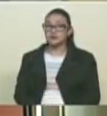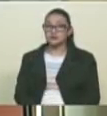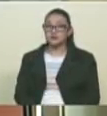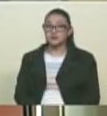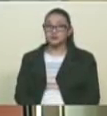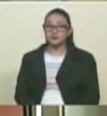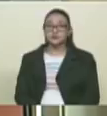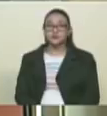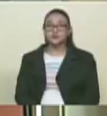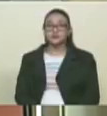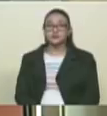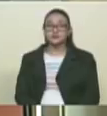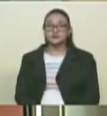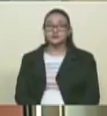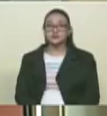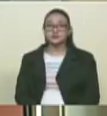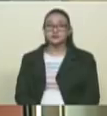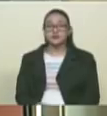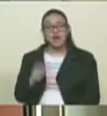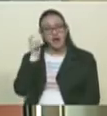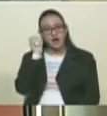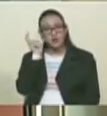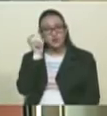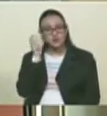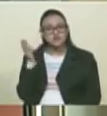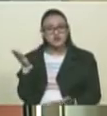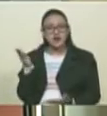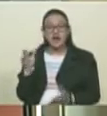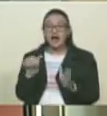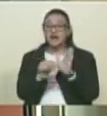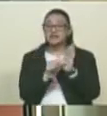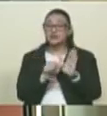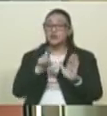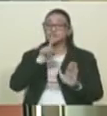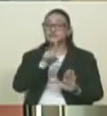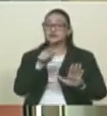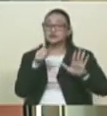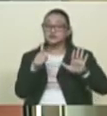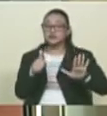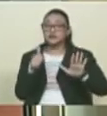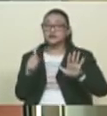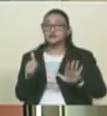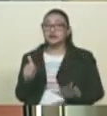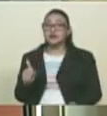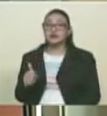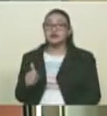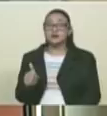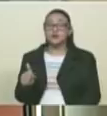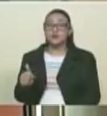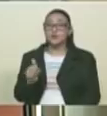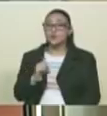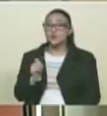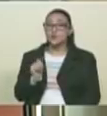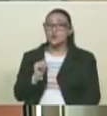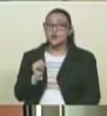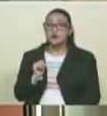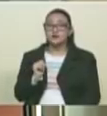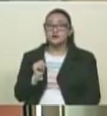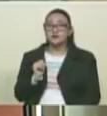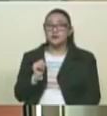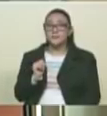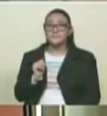de Hitler, alias Freddy Guevara. Artículo 166. Cualquiera que... Artículo